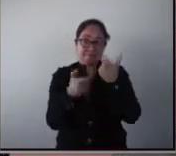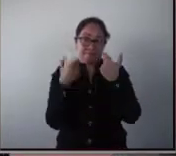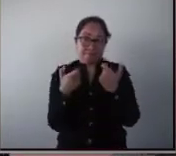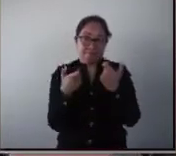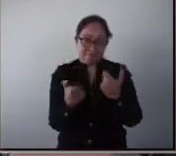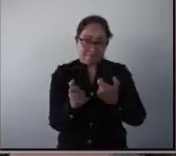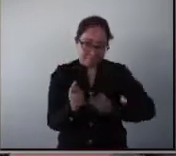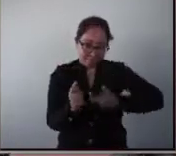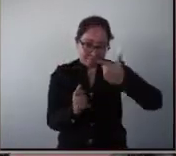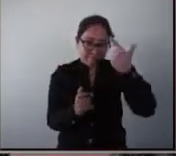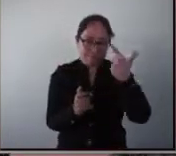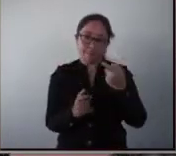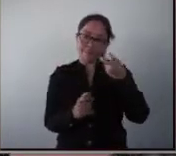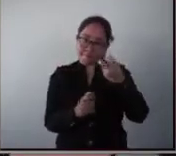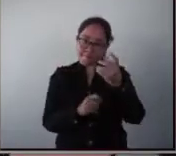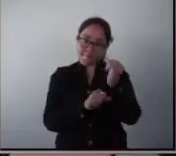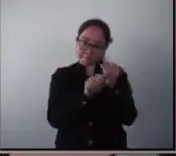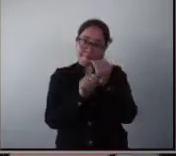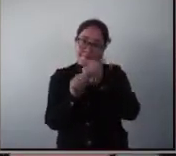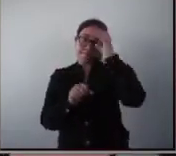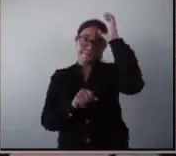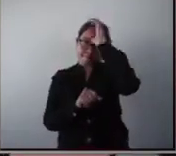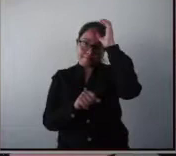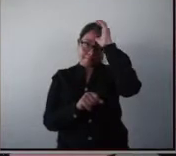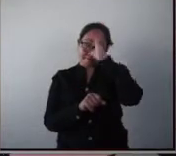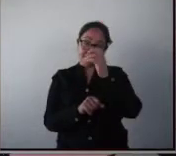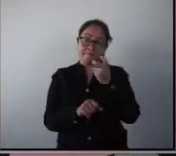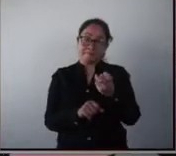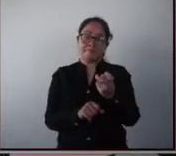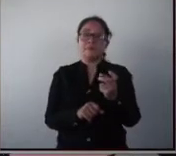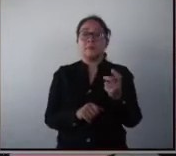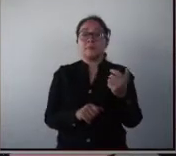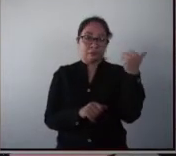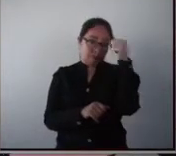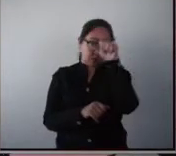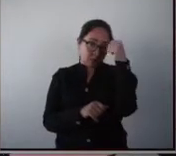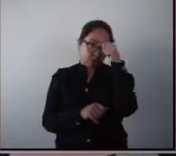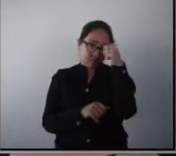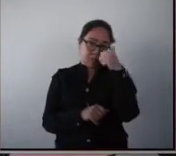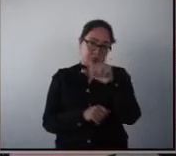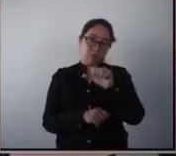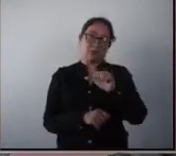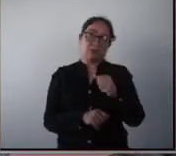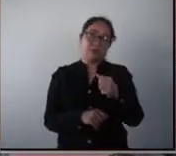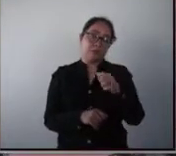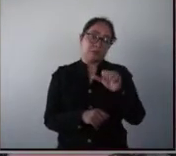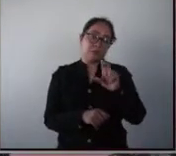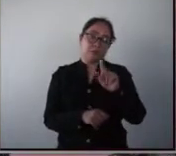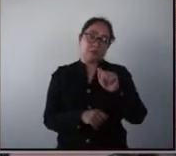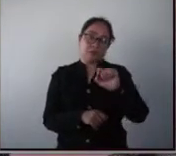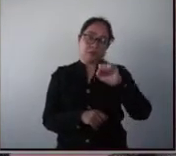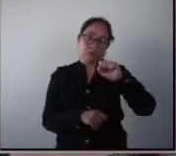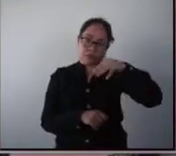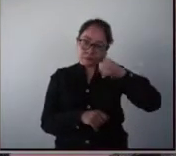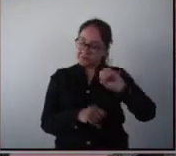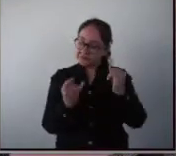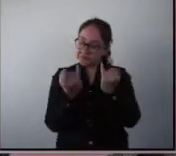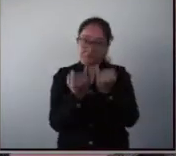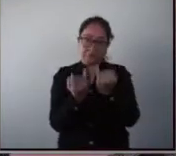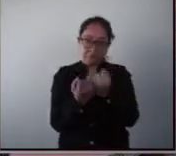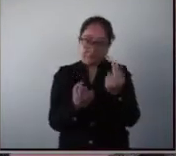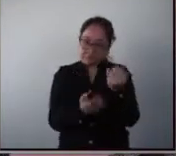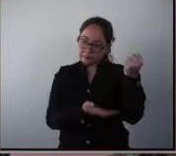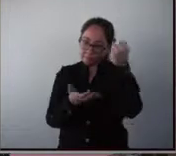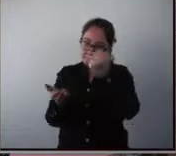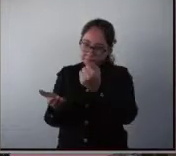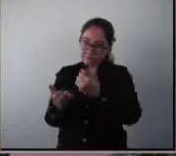esa es la investigación científica y en el caso del autismo pues estamos exactamente en lo mismo Muy bien pues doctor